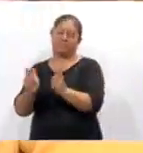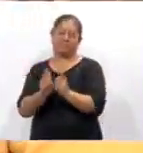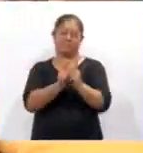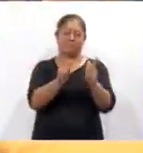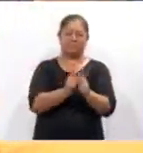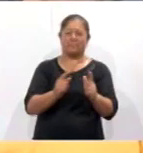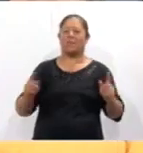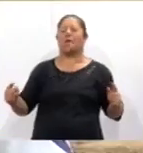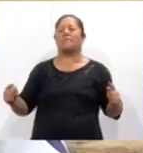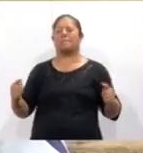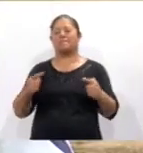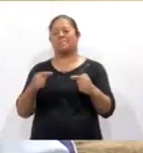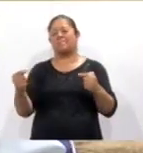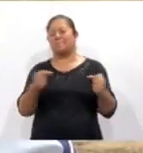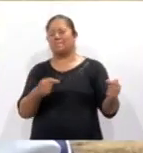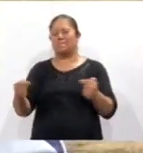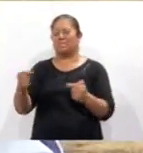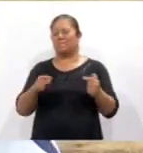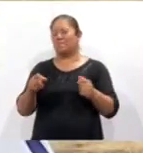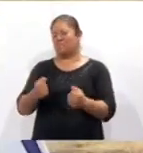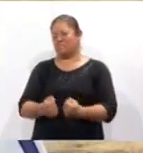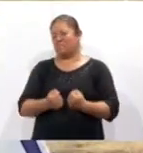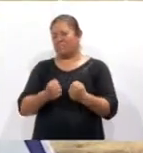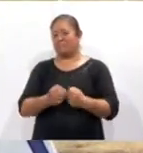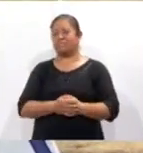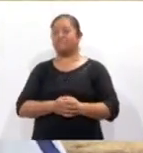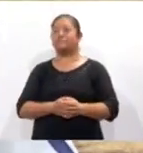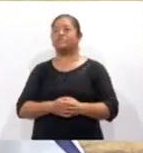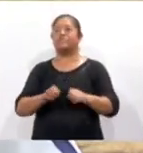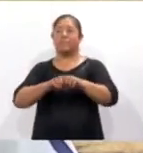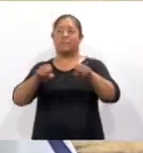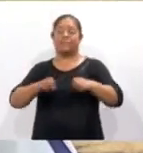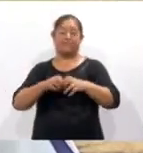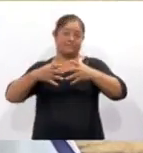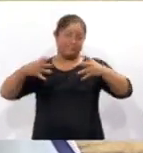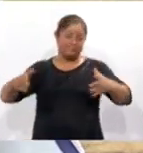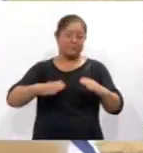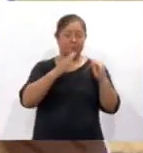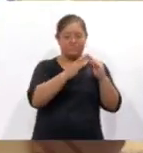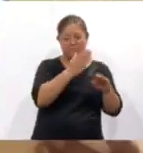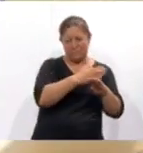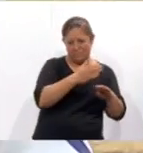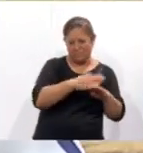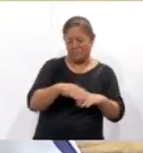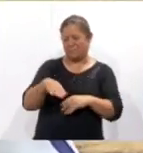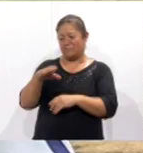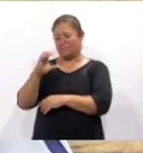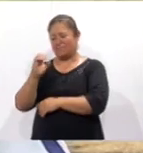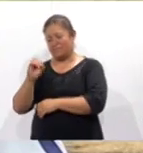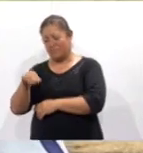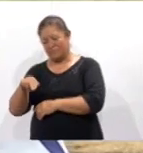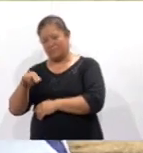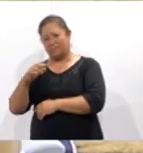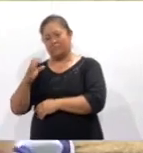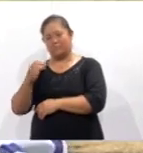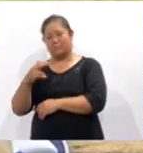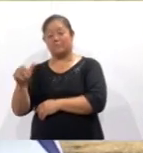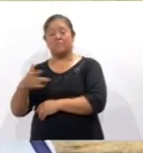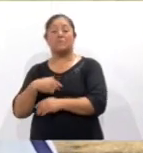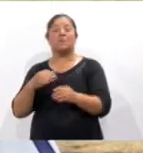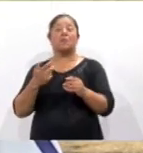son los equipos. Los equipos grandes, Marte, La Concha, Casa Blanca, ya no existe millonario,